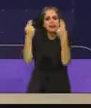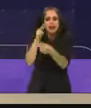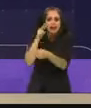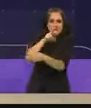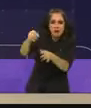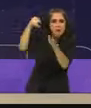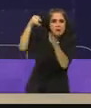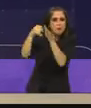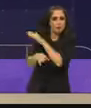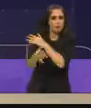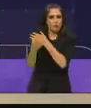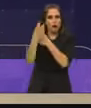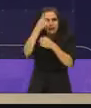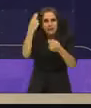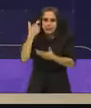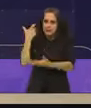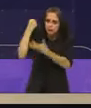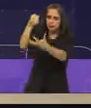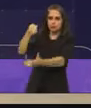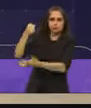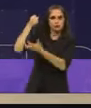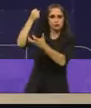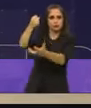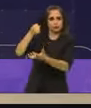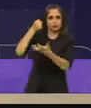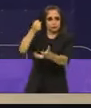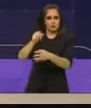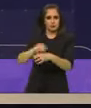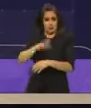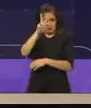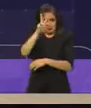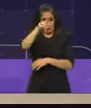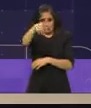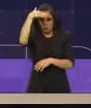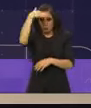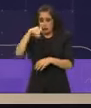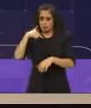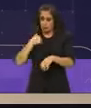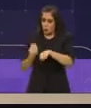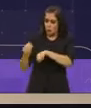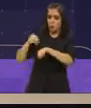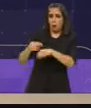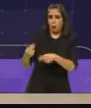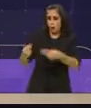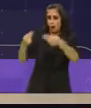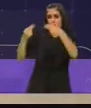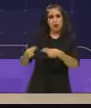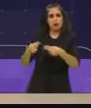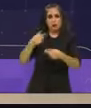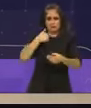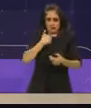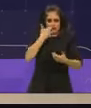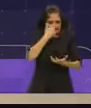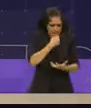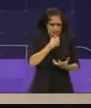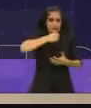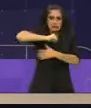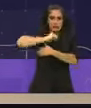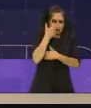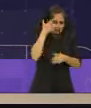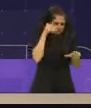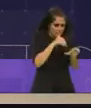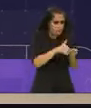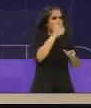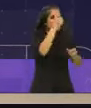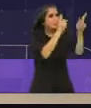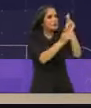la inversión. Ustedes saben lo difícil que es hacer un negocio, arriesgas tu capital, o pides un préstamo,